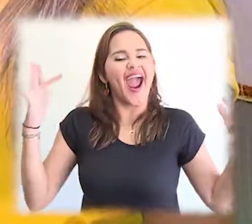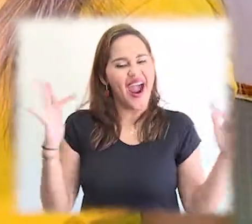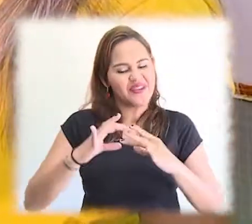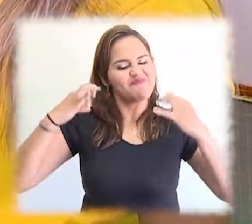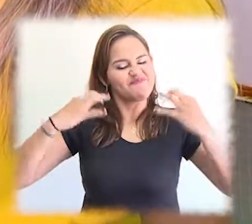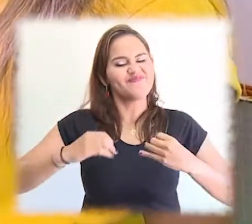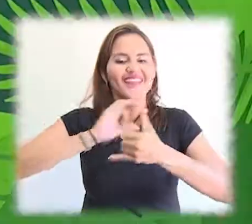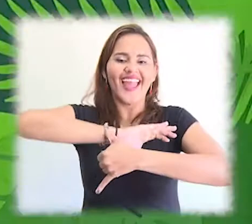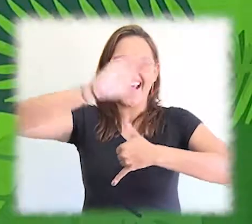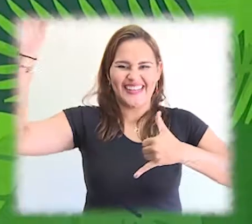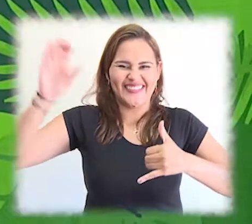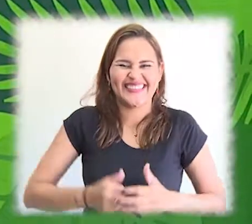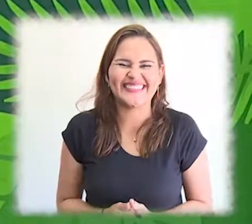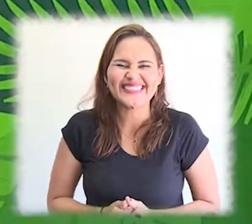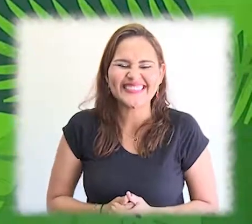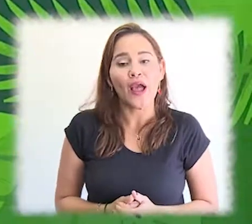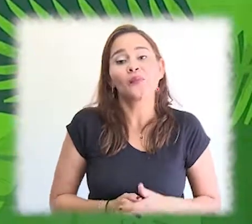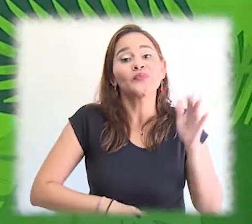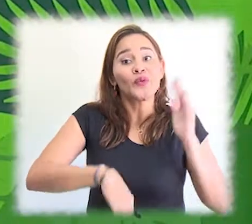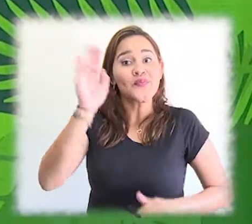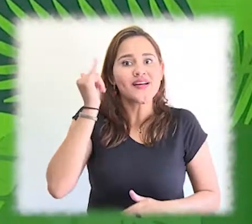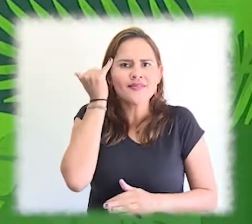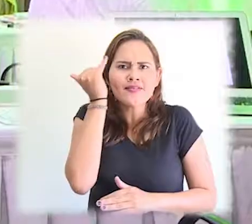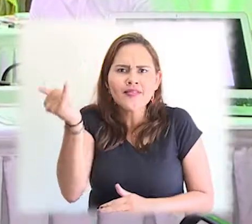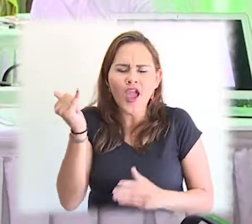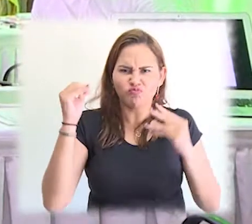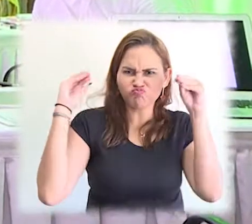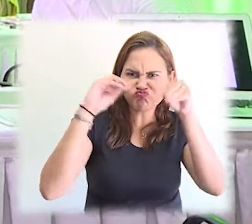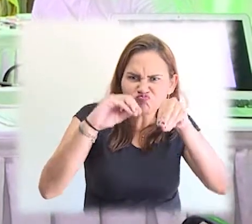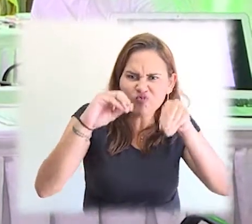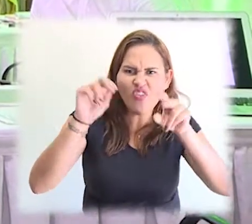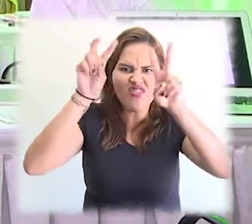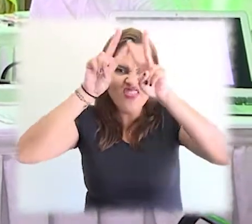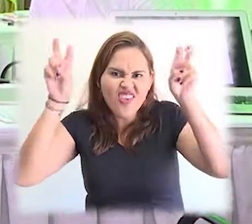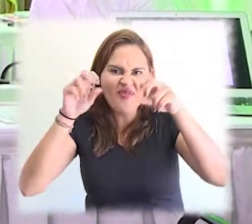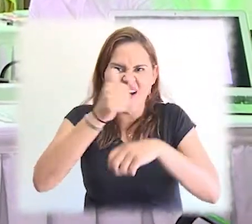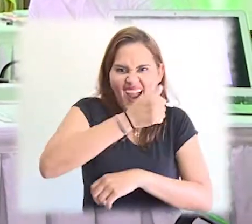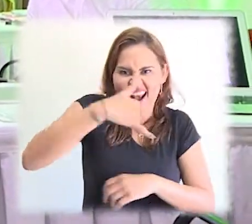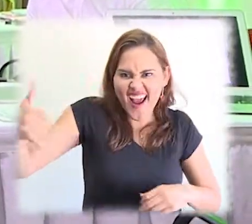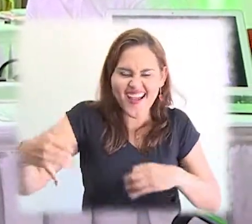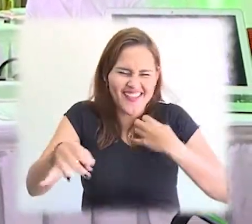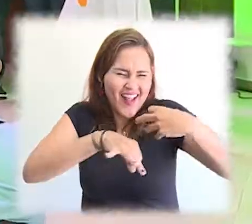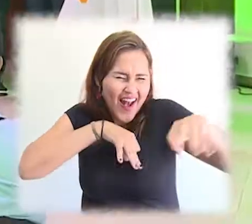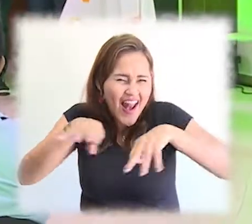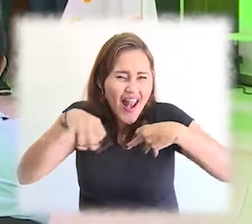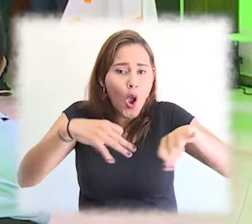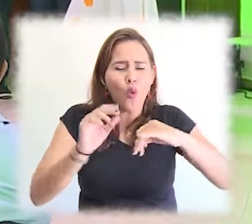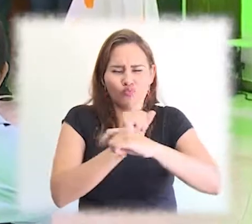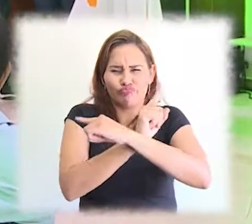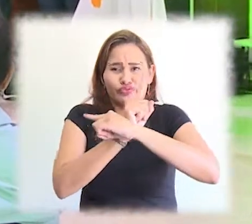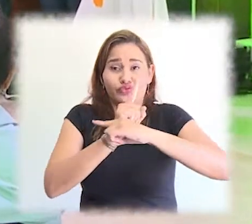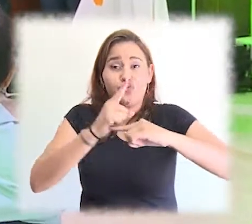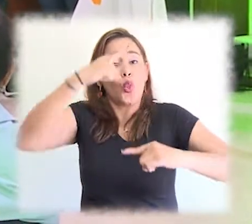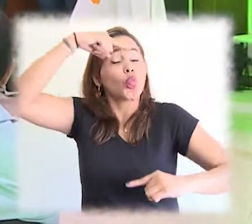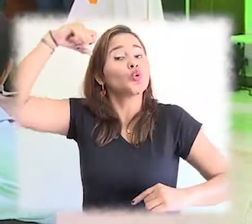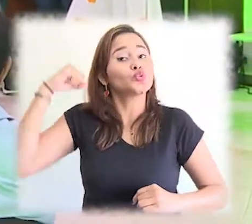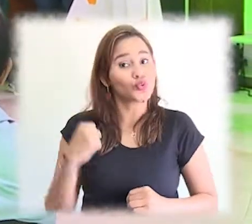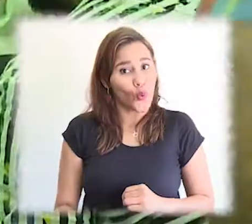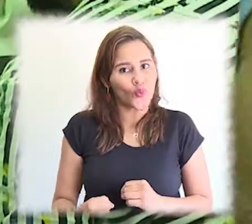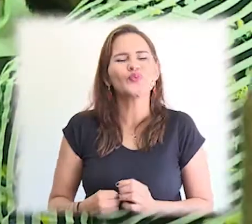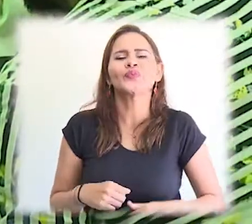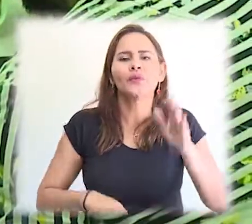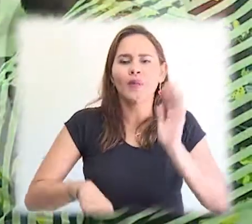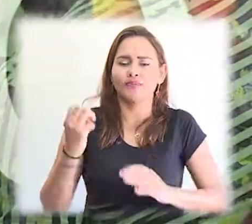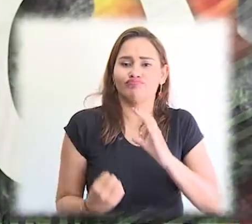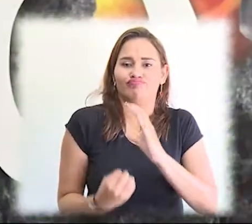contó con una semana de trabajo intenso y que dejó como resultado la creación de cuatro productos basados en el mágico universo narrado